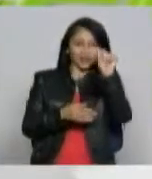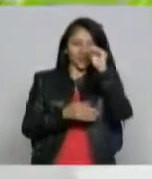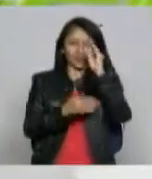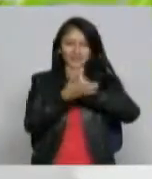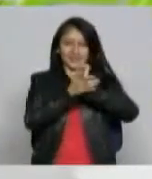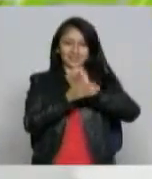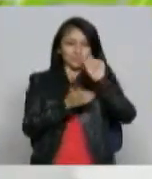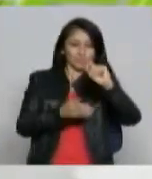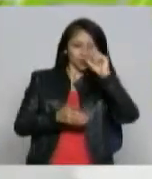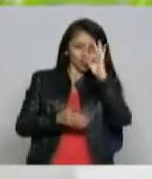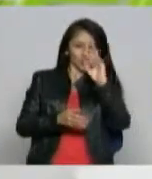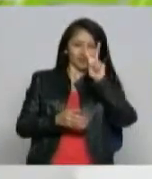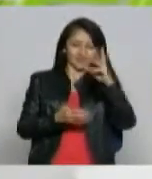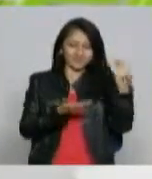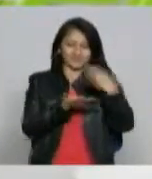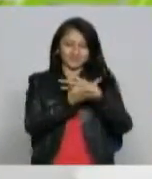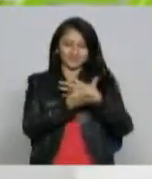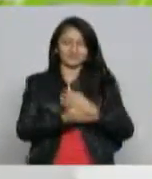telecafé.tv